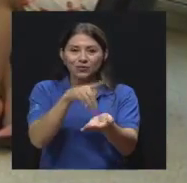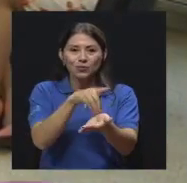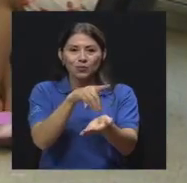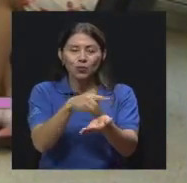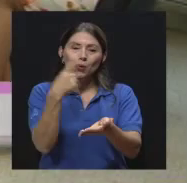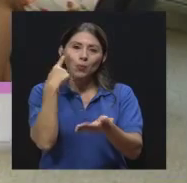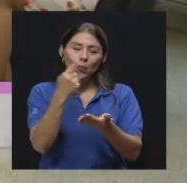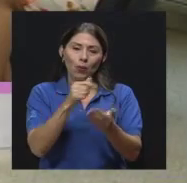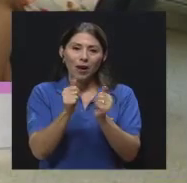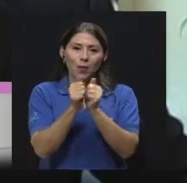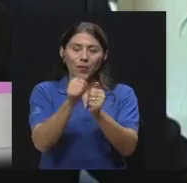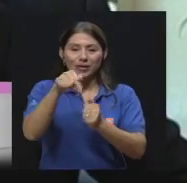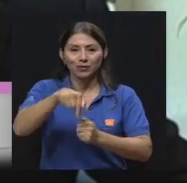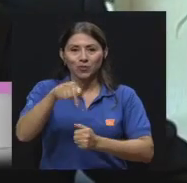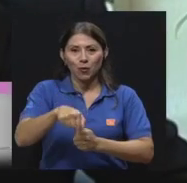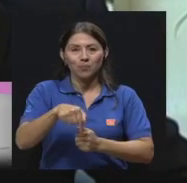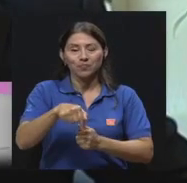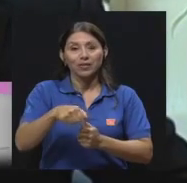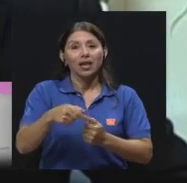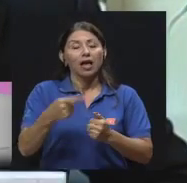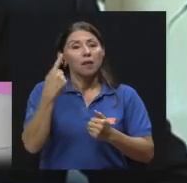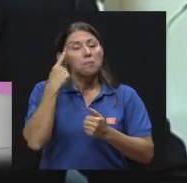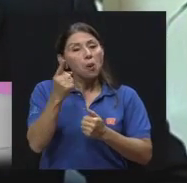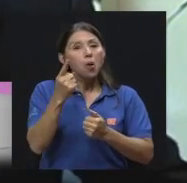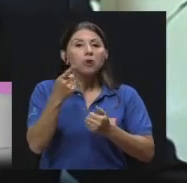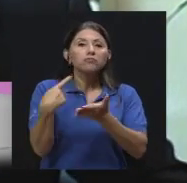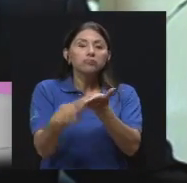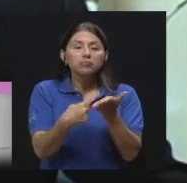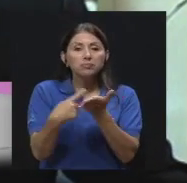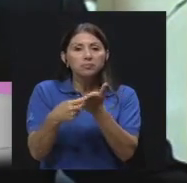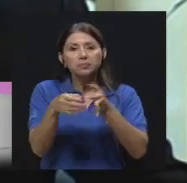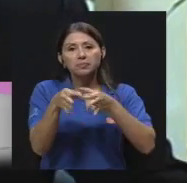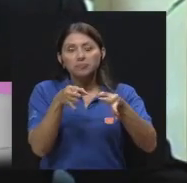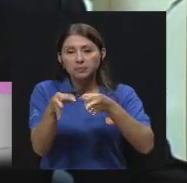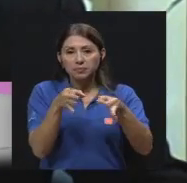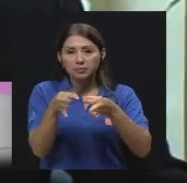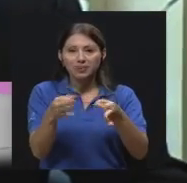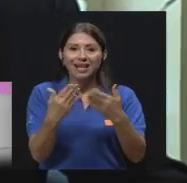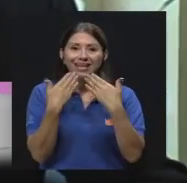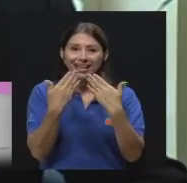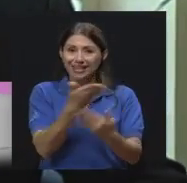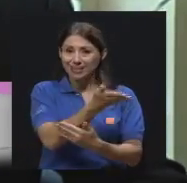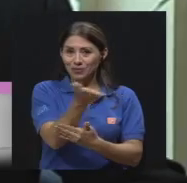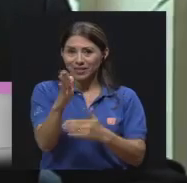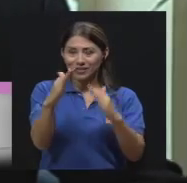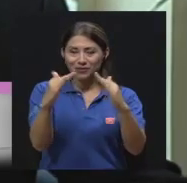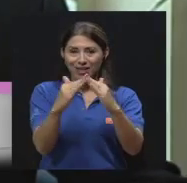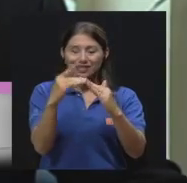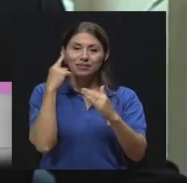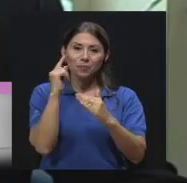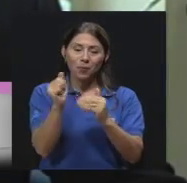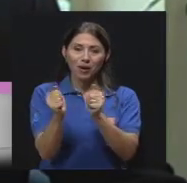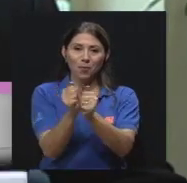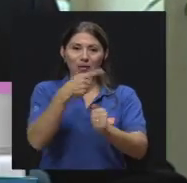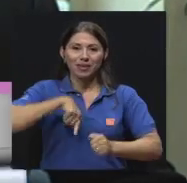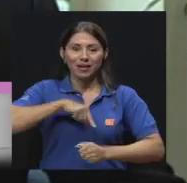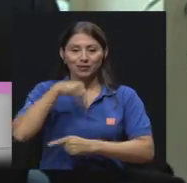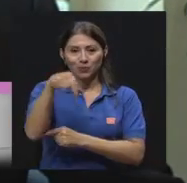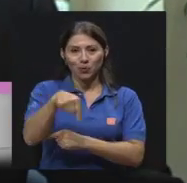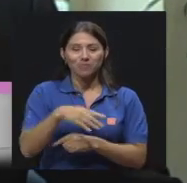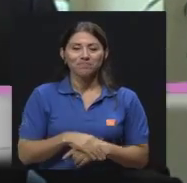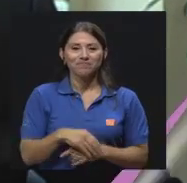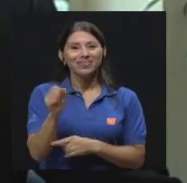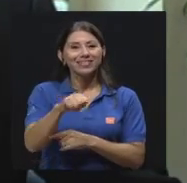muchísimas gracias por acompañarnos el día de hoy, evacuar todas las dudas que teníamos. Y muchísimas gracias a ustedes en sus hogares por acompañarnos